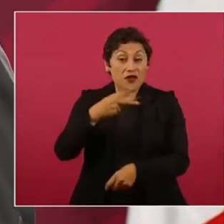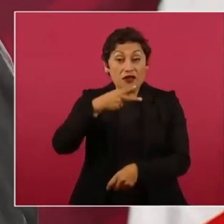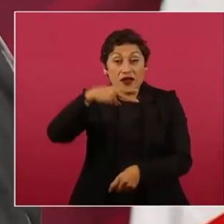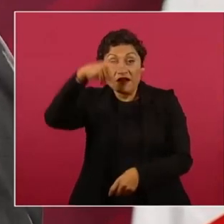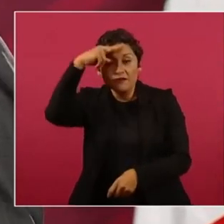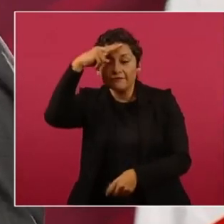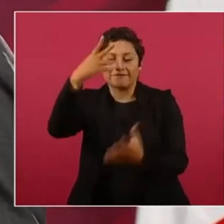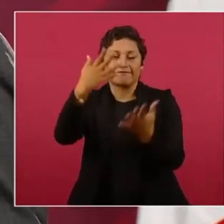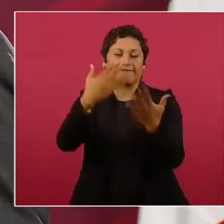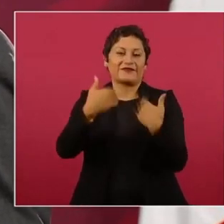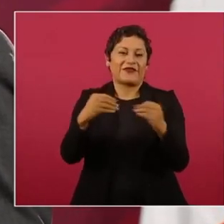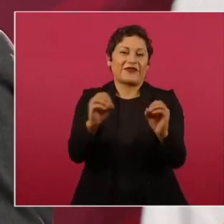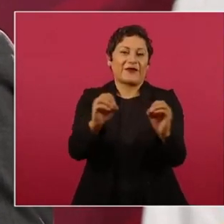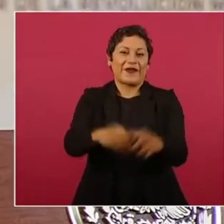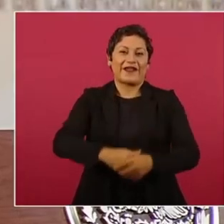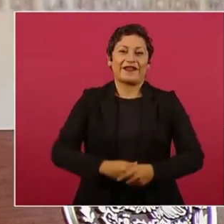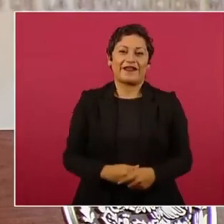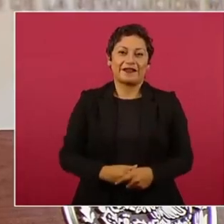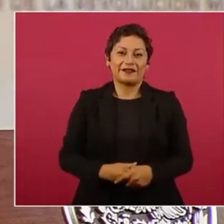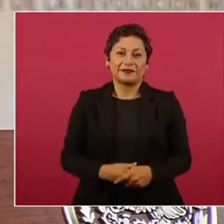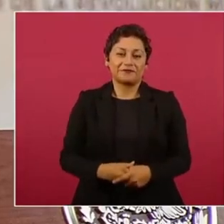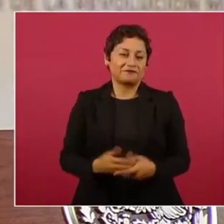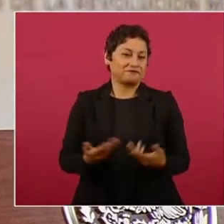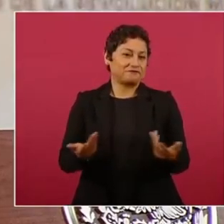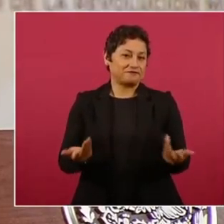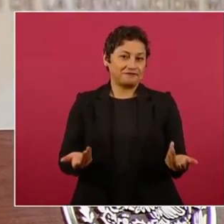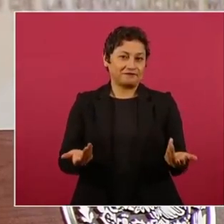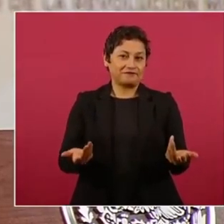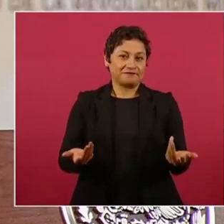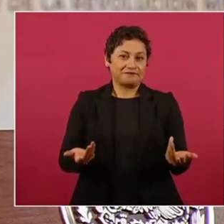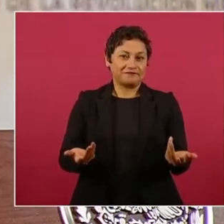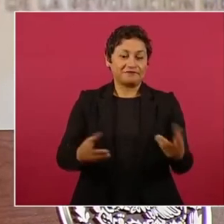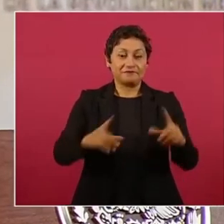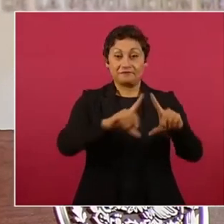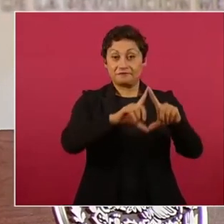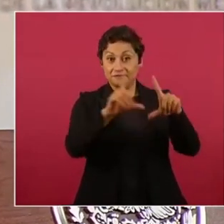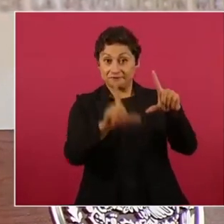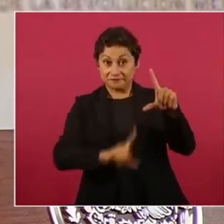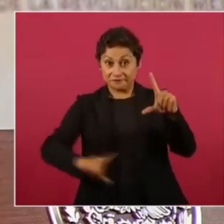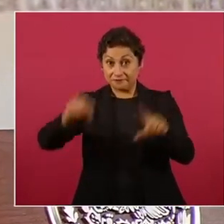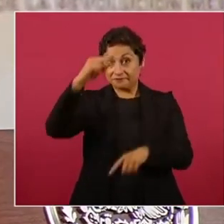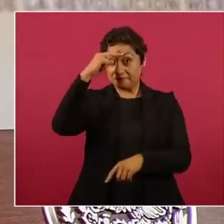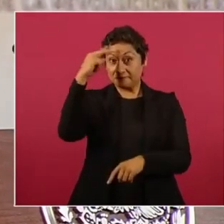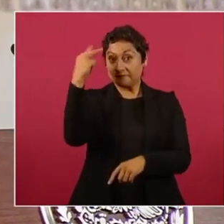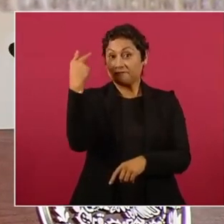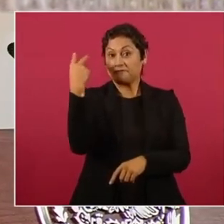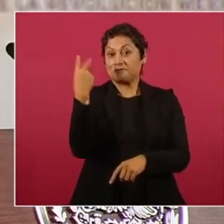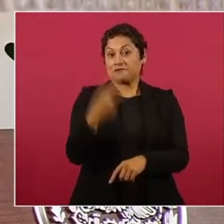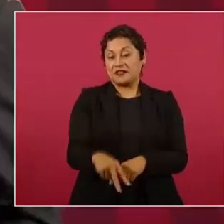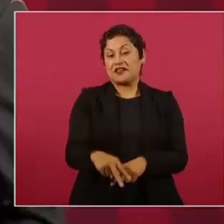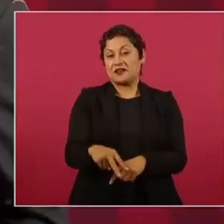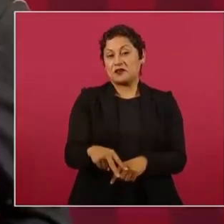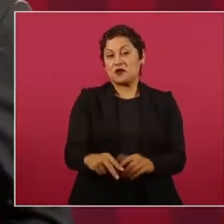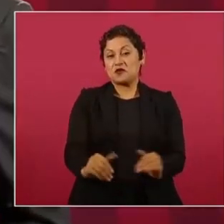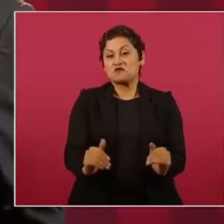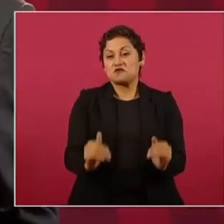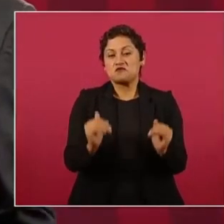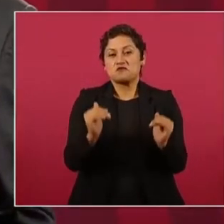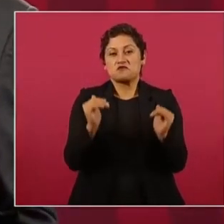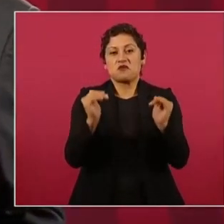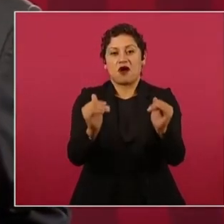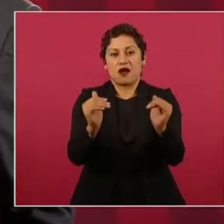México está en la vanguardia entre